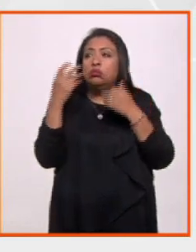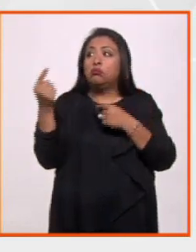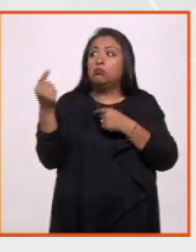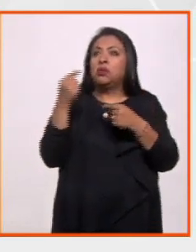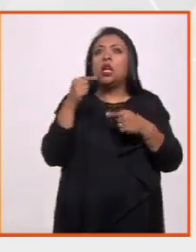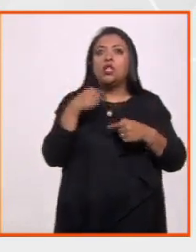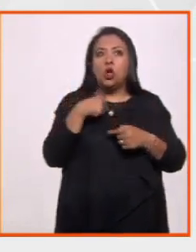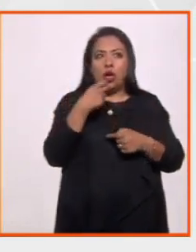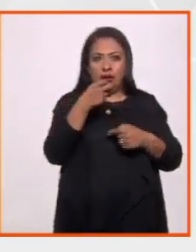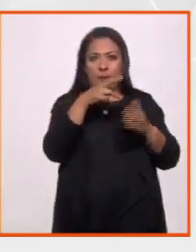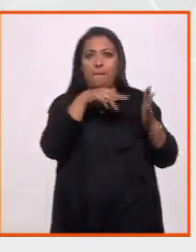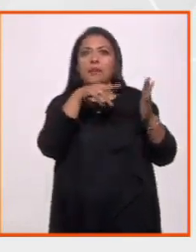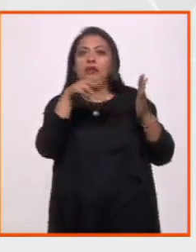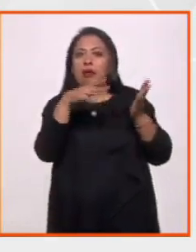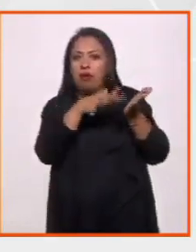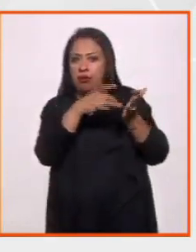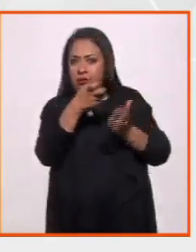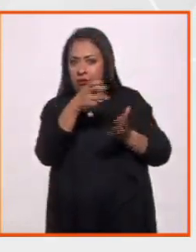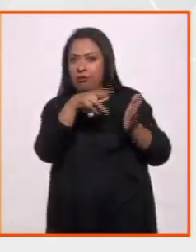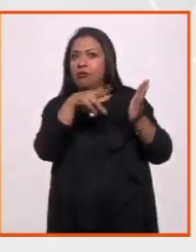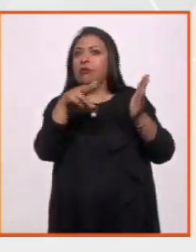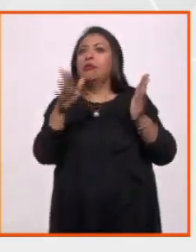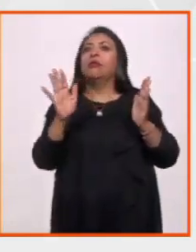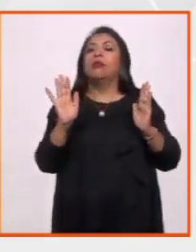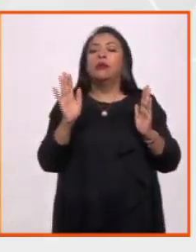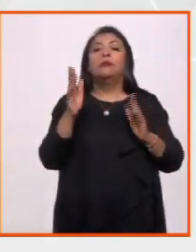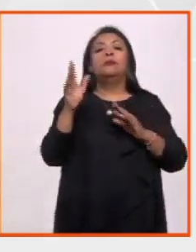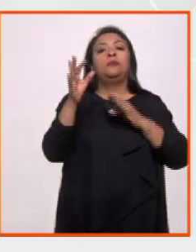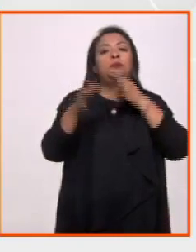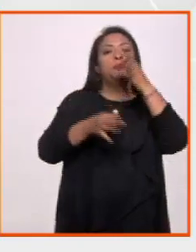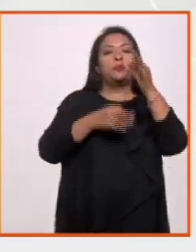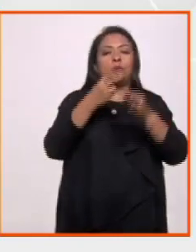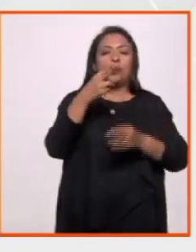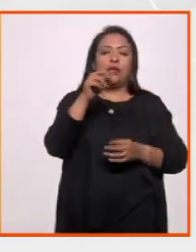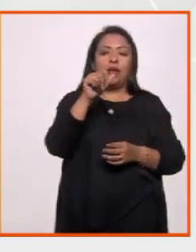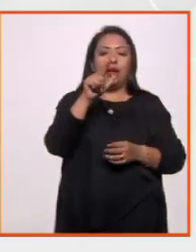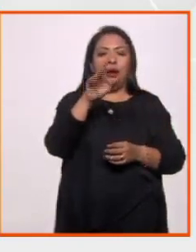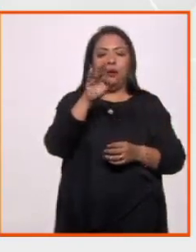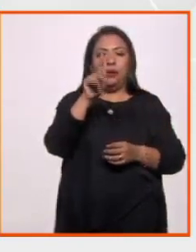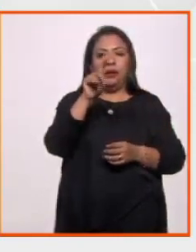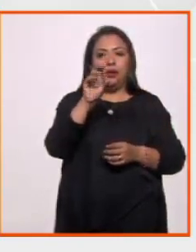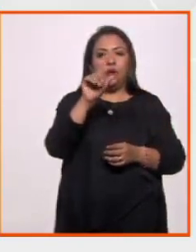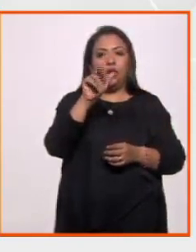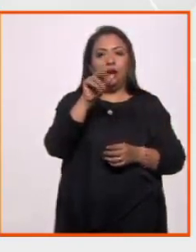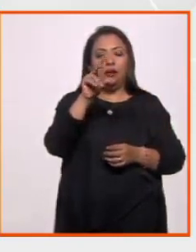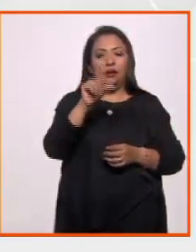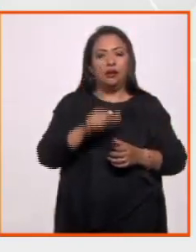ay, voy a pintar algo de eso. Noticias 22, Alberto Aranda.